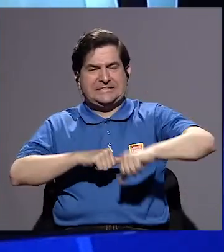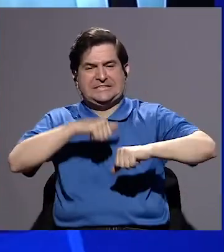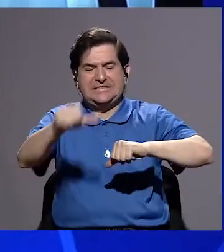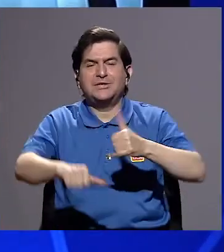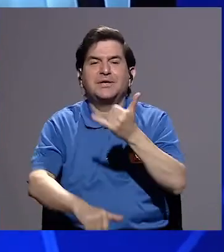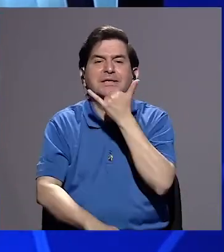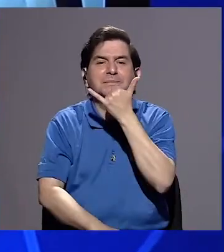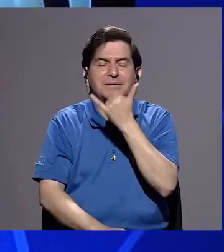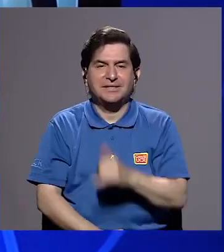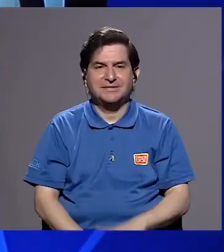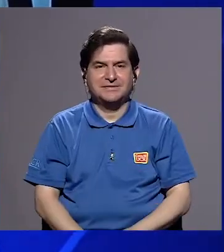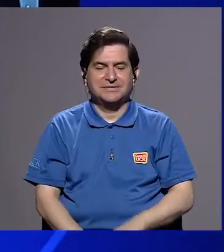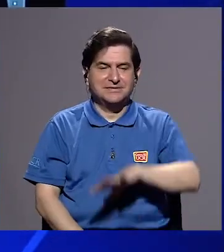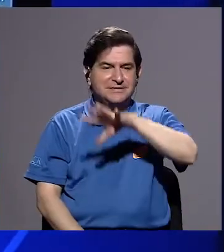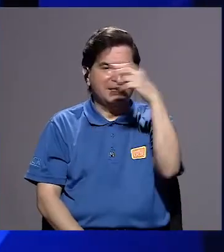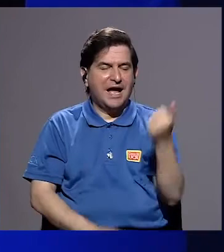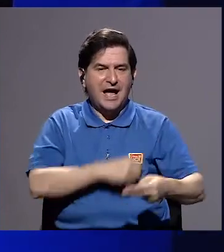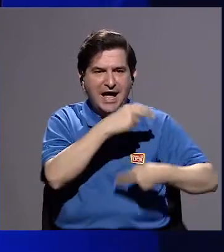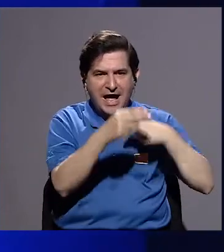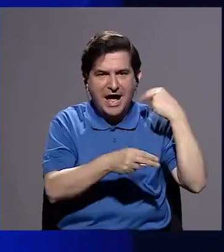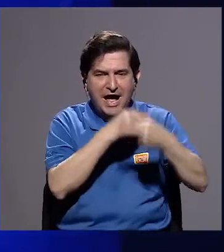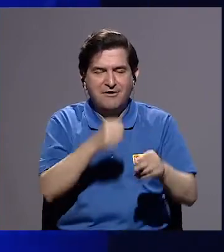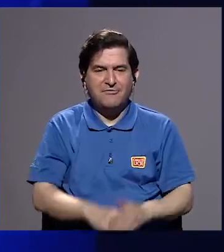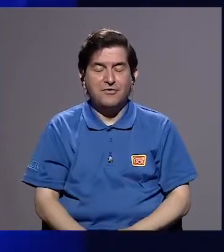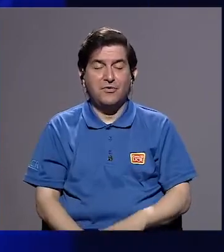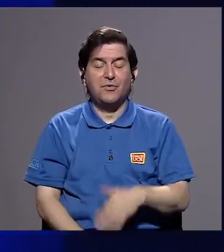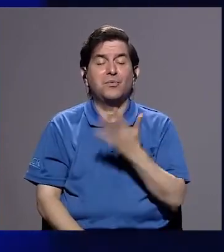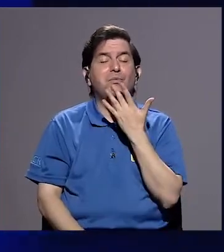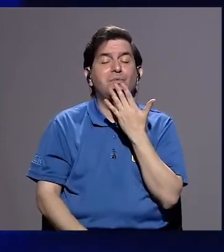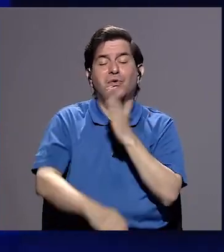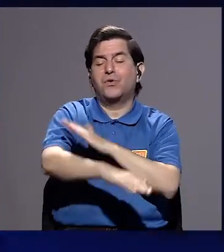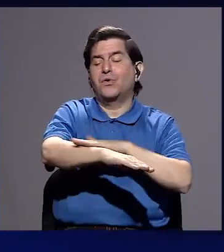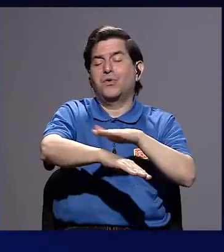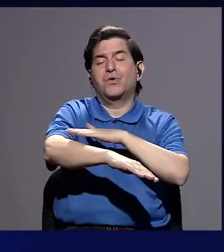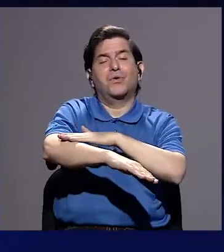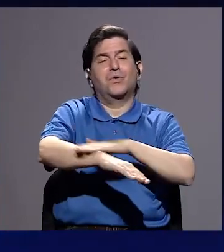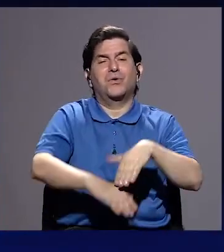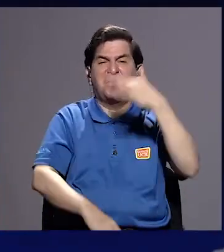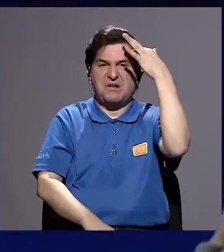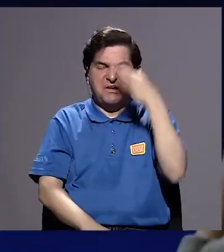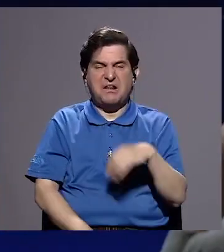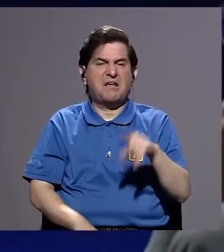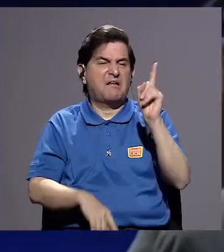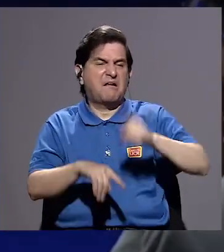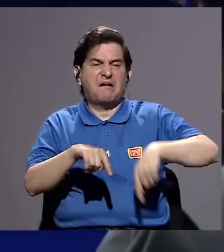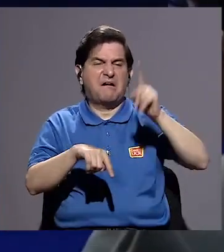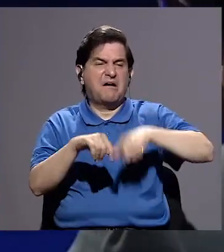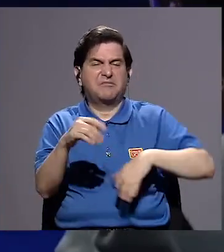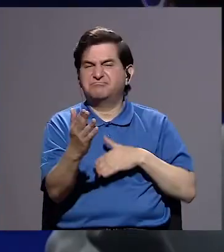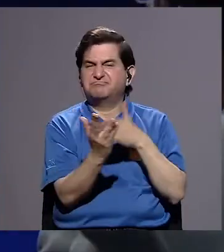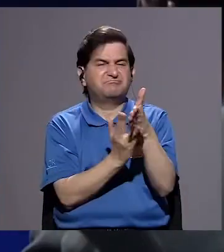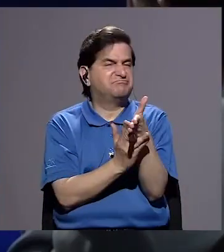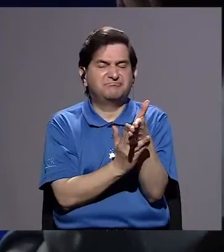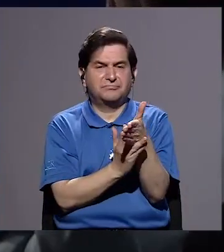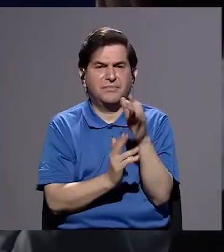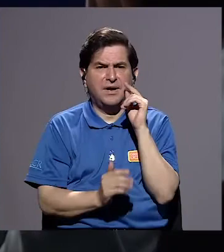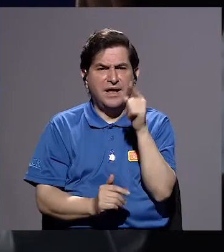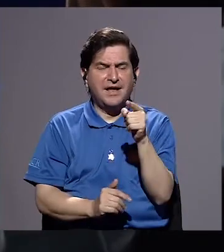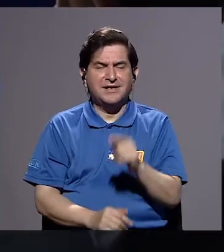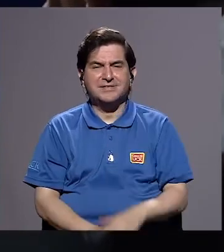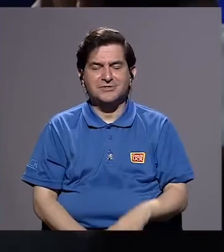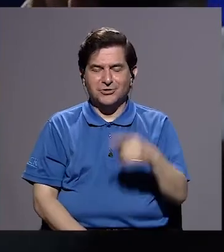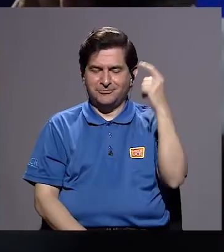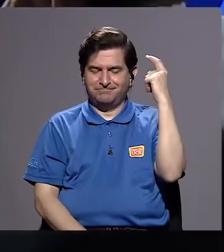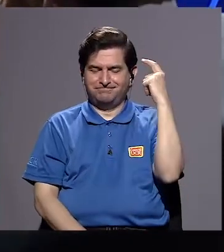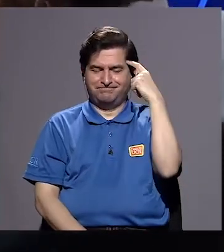luchando. Lo que pasa es que los afrodescendientes, por el color de su piel, muchas veces creen que no pueden aspirar. Y eso